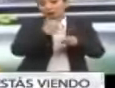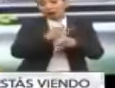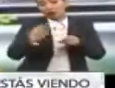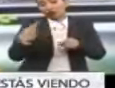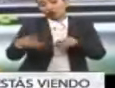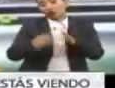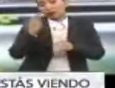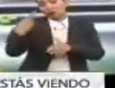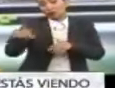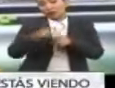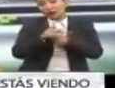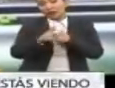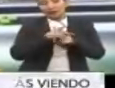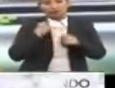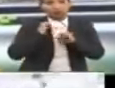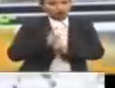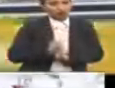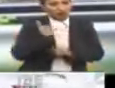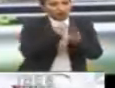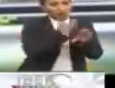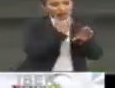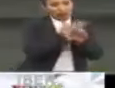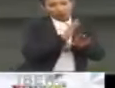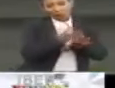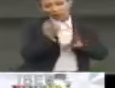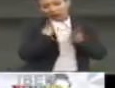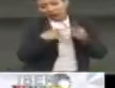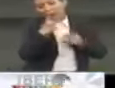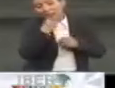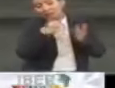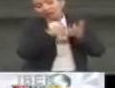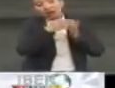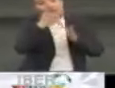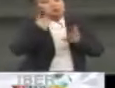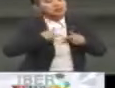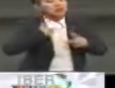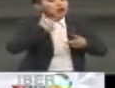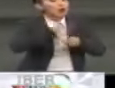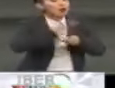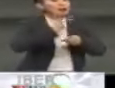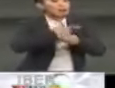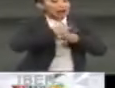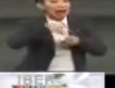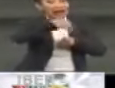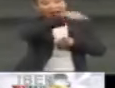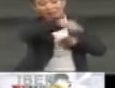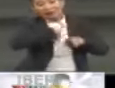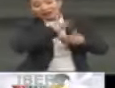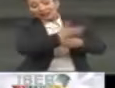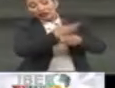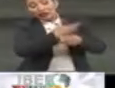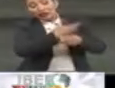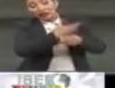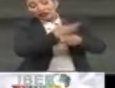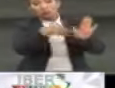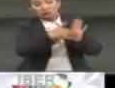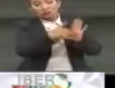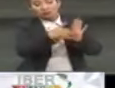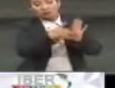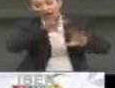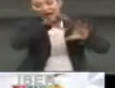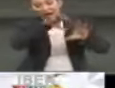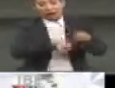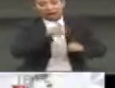Las autoridades estadounidenses calculan que viven alrededor de 3 millones de guatemaltecos en la Unión Americana, de los cuales 800 mil se